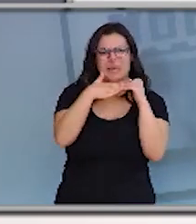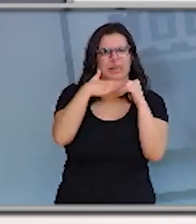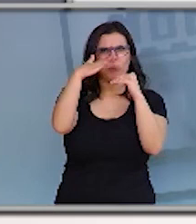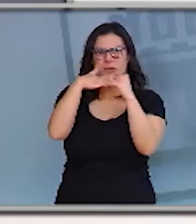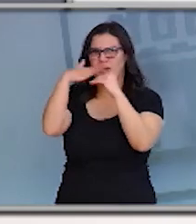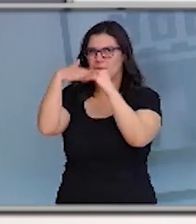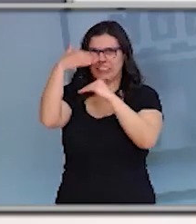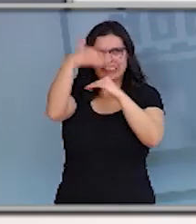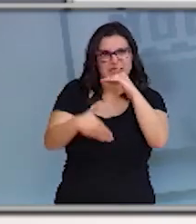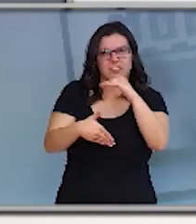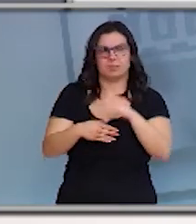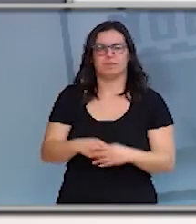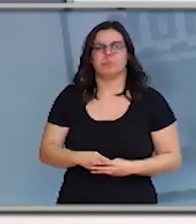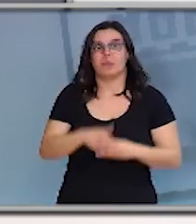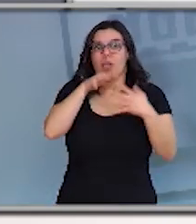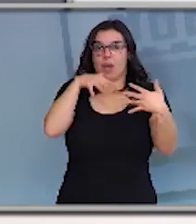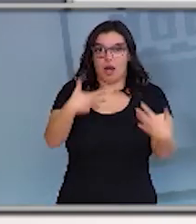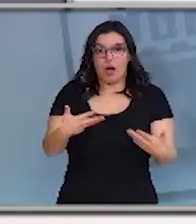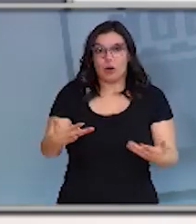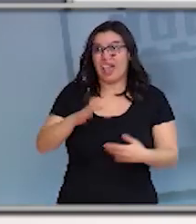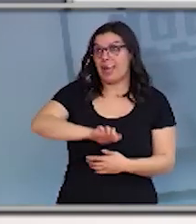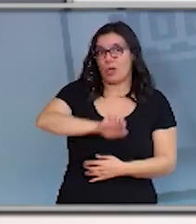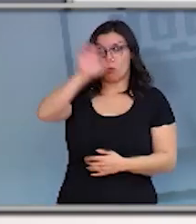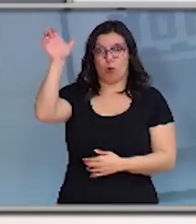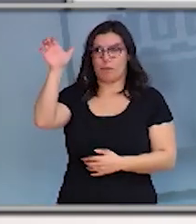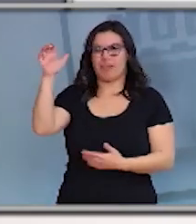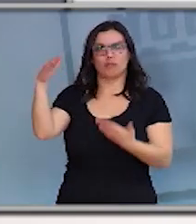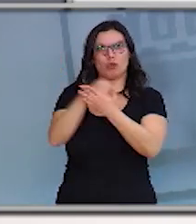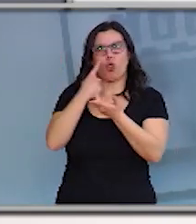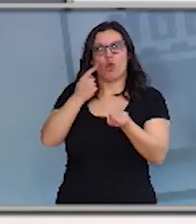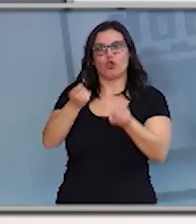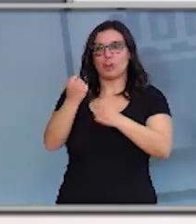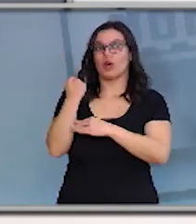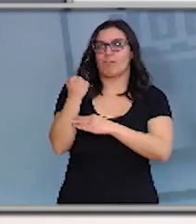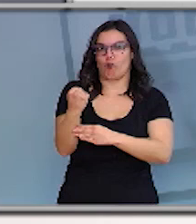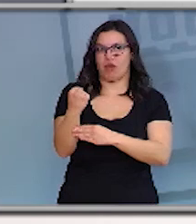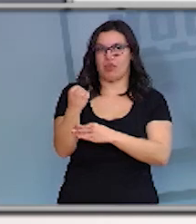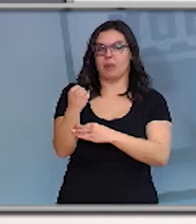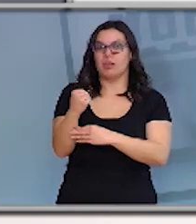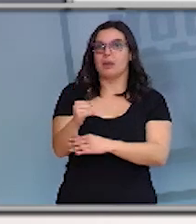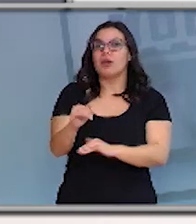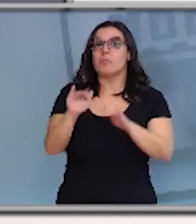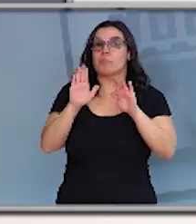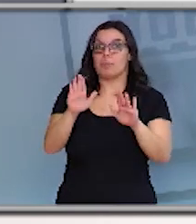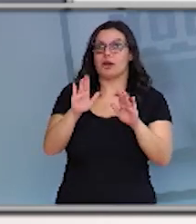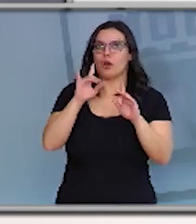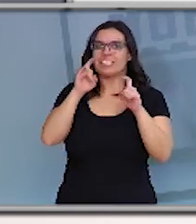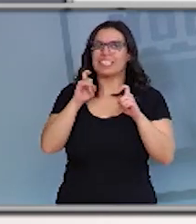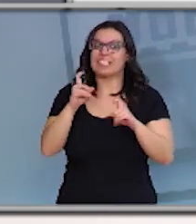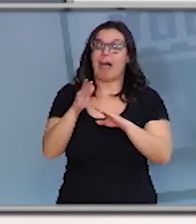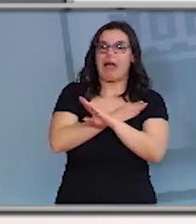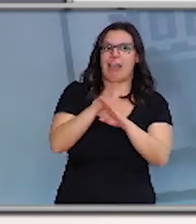En o momento actual, toda a Europa está en contención reforzada, pero antes pongamos as medidas,